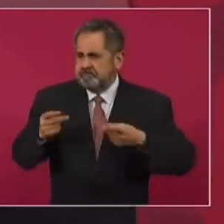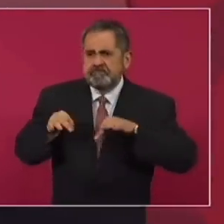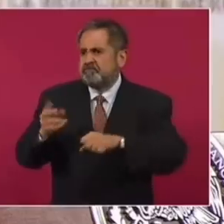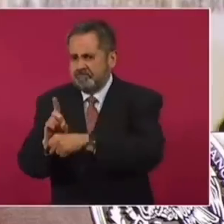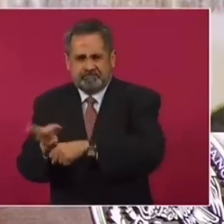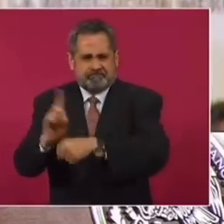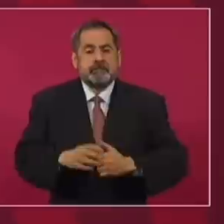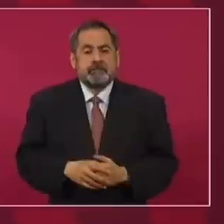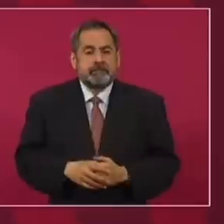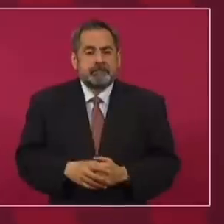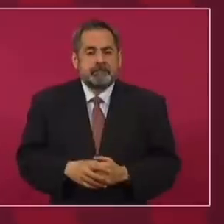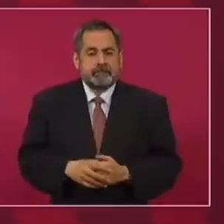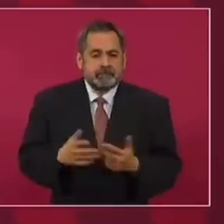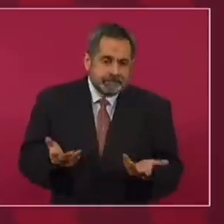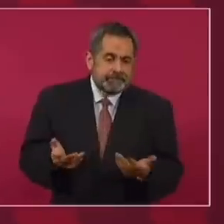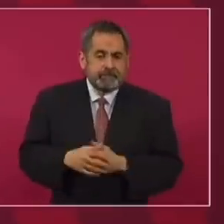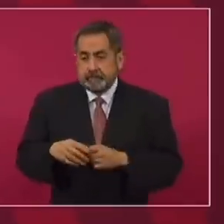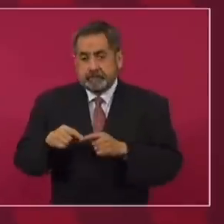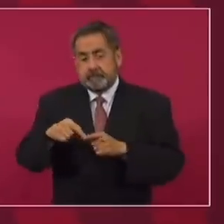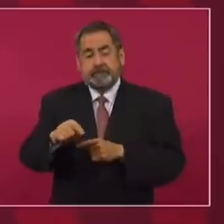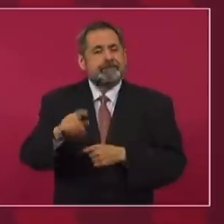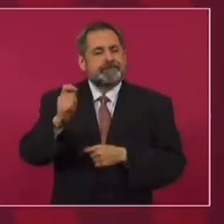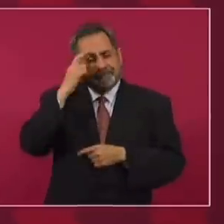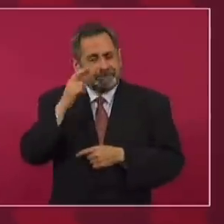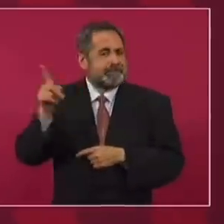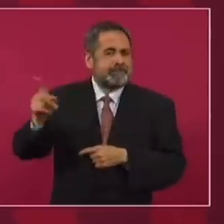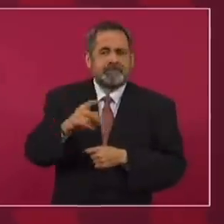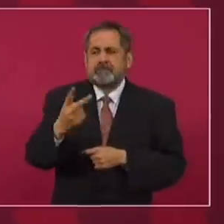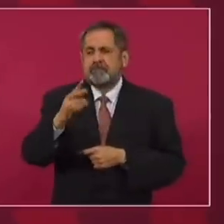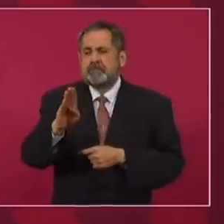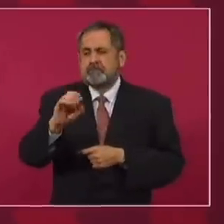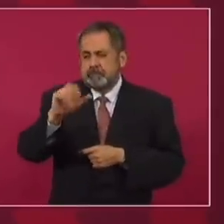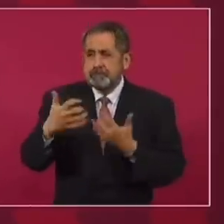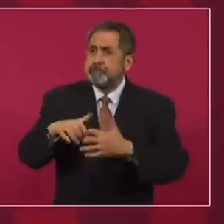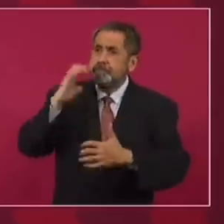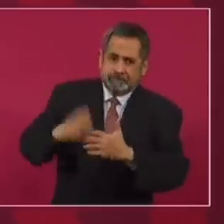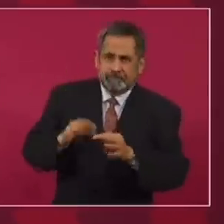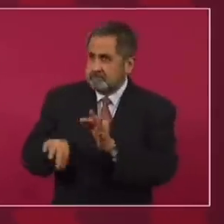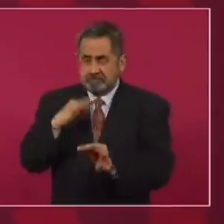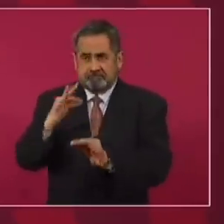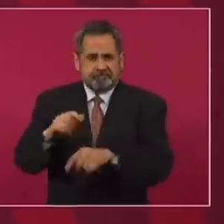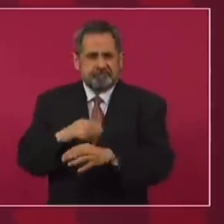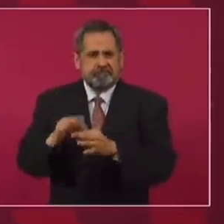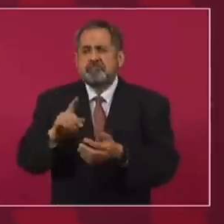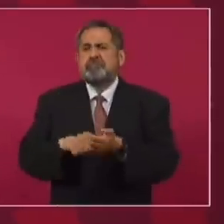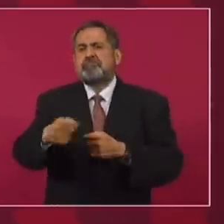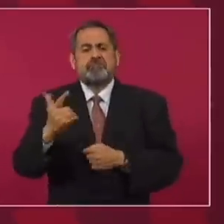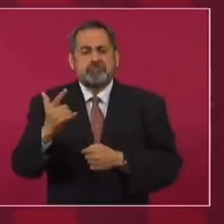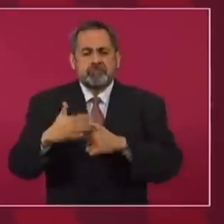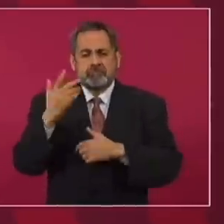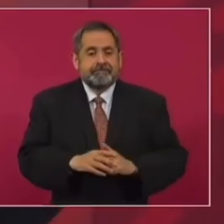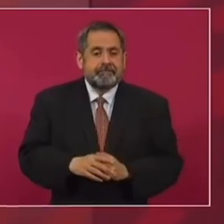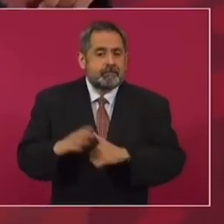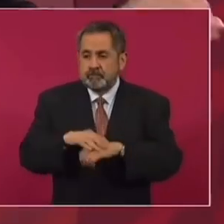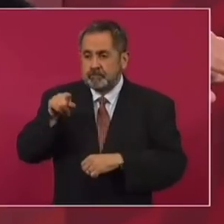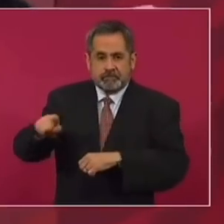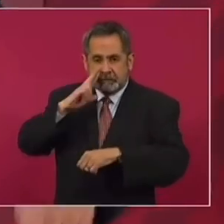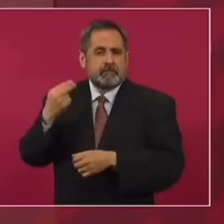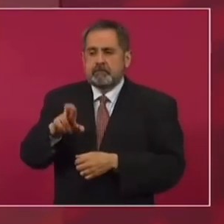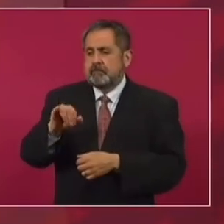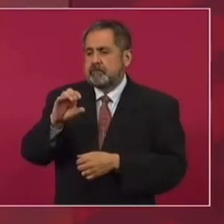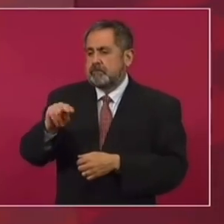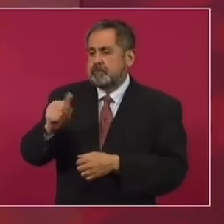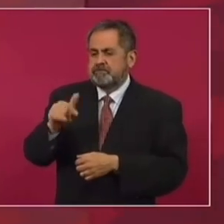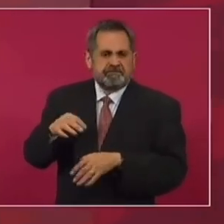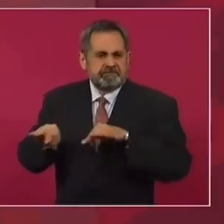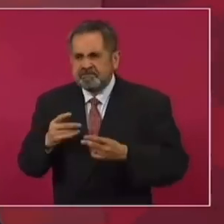está ahí día y noche. ¿Por qué vamos a terminar la refinería de Dos Bocas, entre otras cosas, en julio, en tres años? Porque ahí está Rocío Donale,